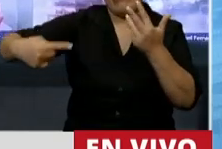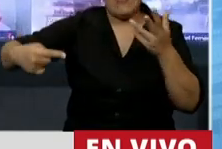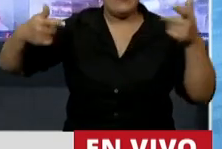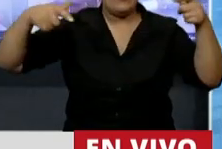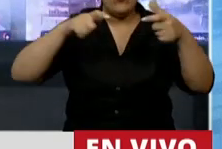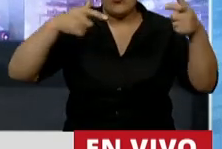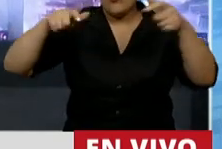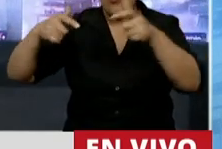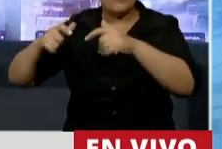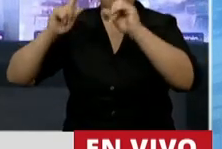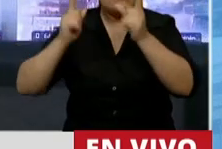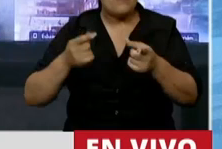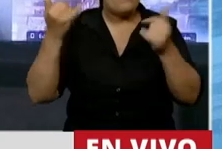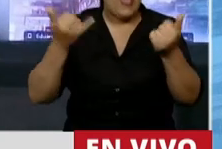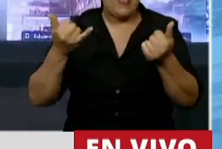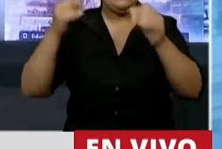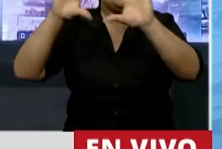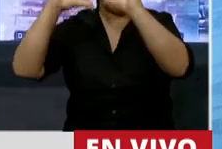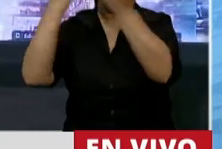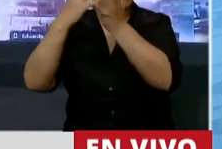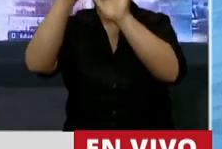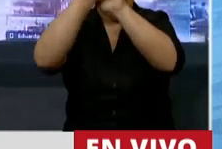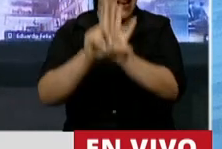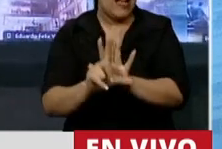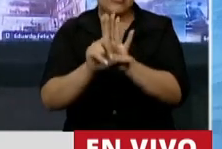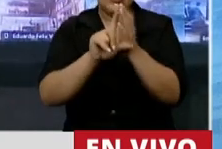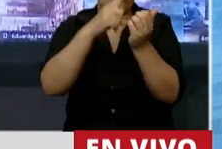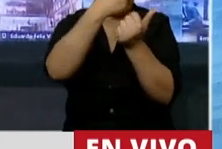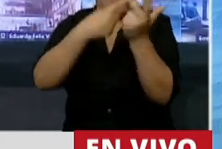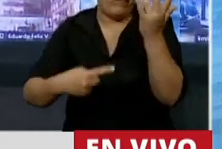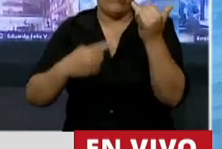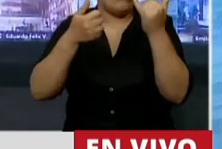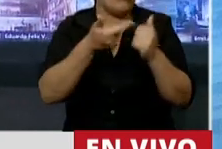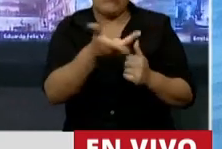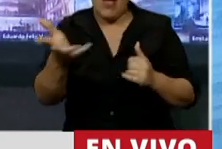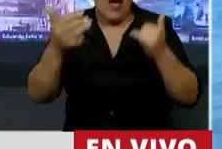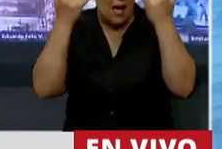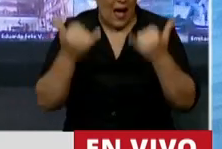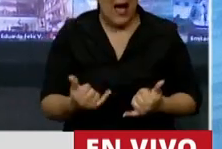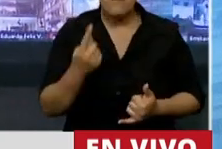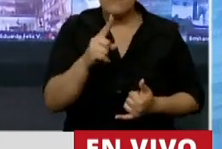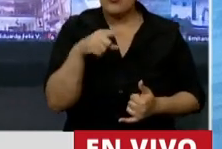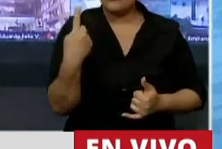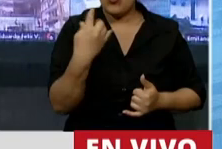de legislación internacional. Pero también tenemos que saber que el derecho